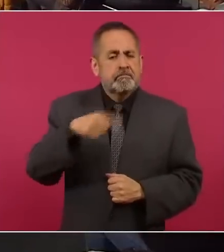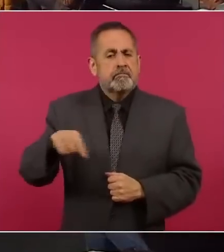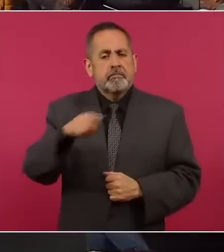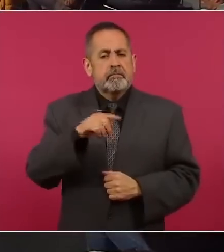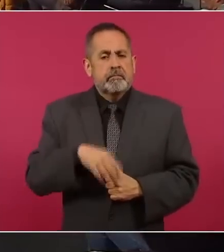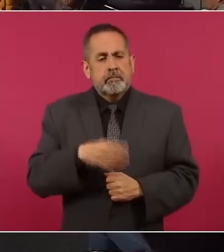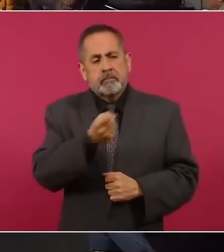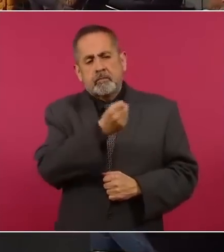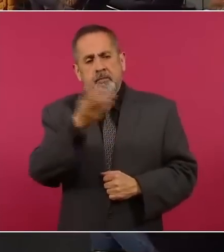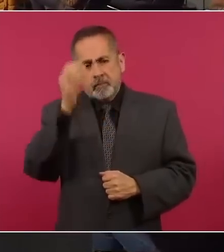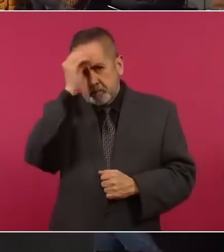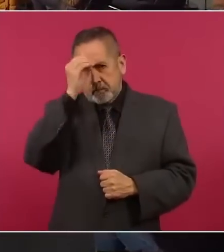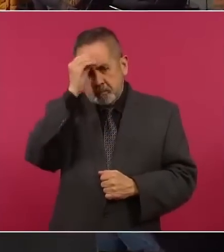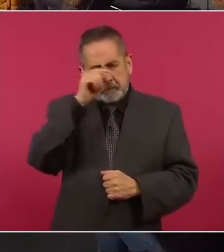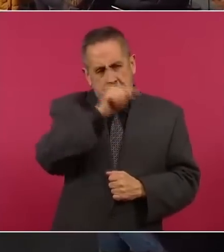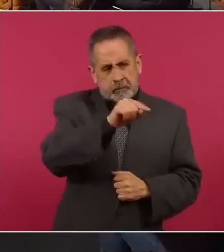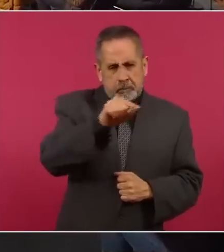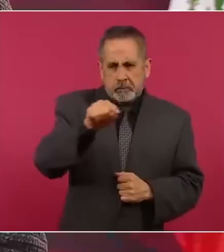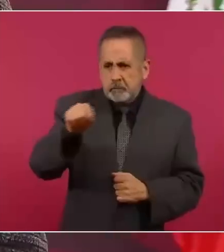algunas opiniones.